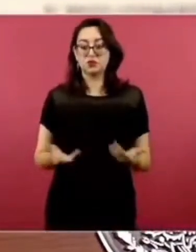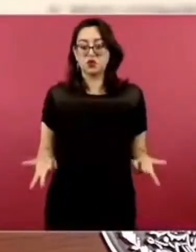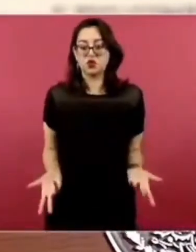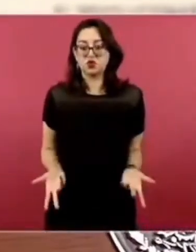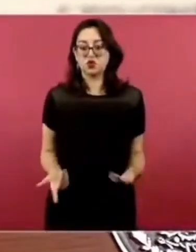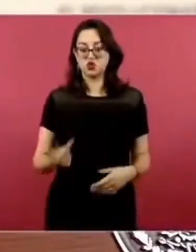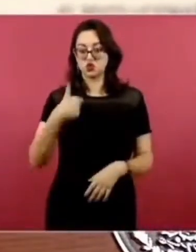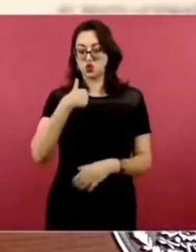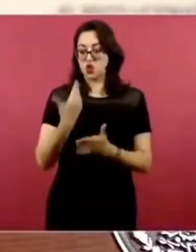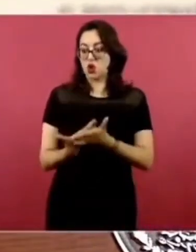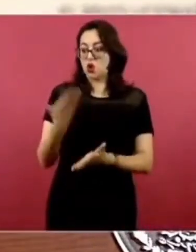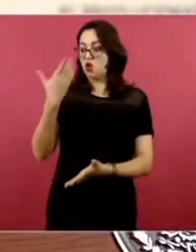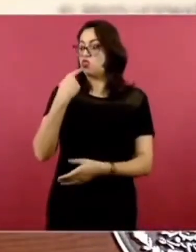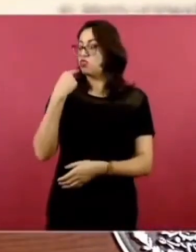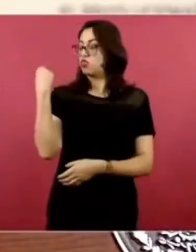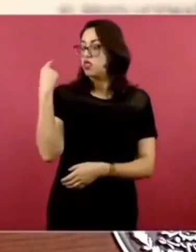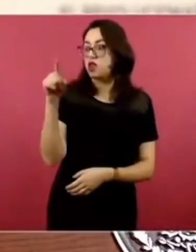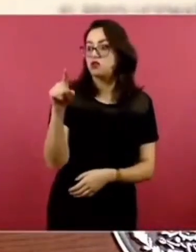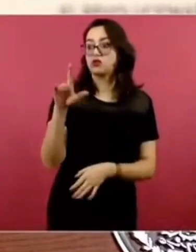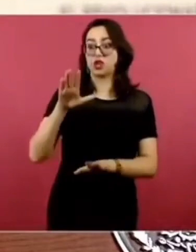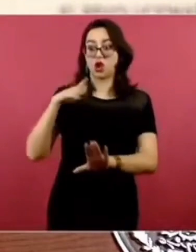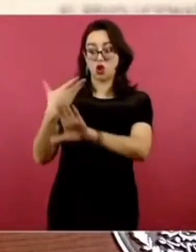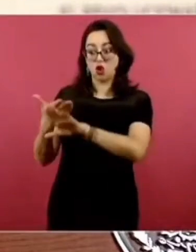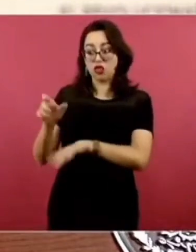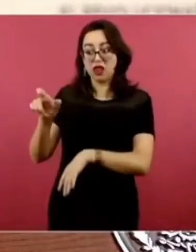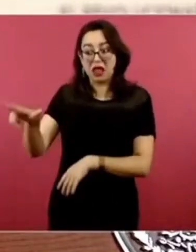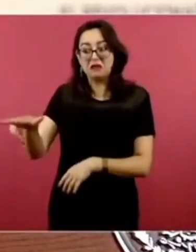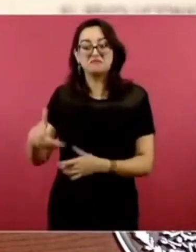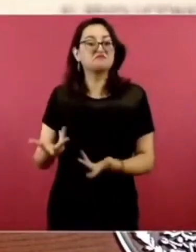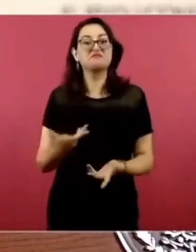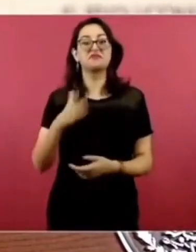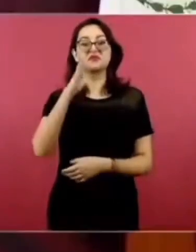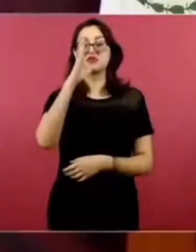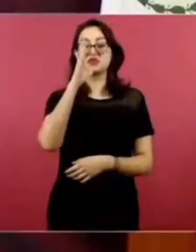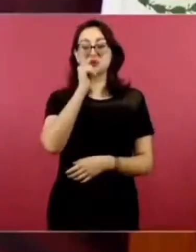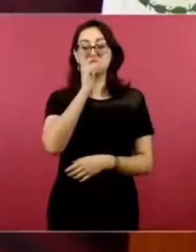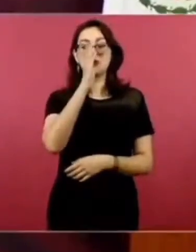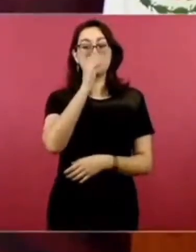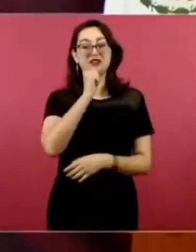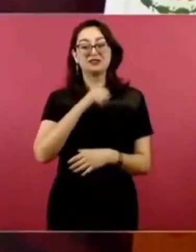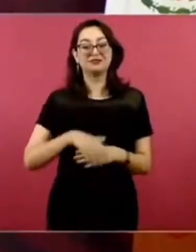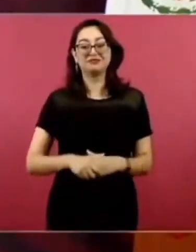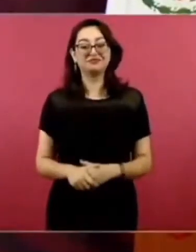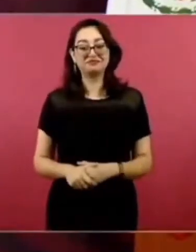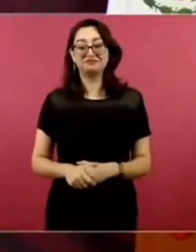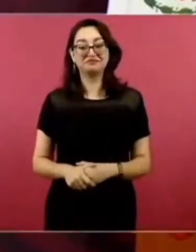no procede una denuncia en contra de él.